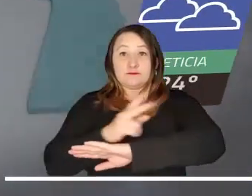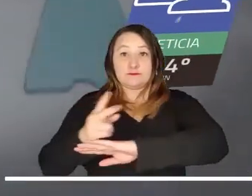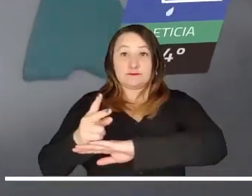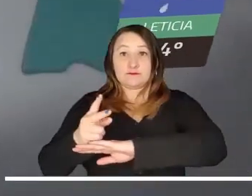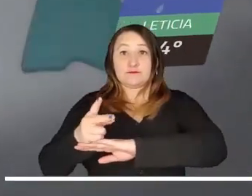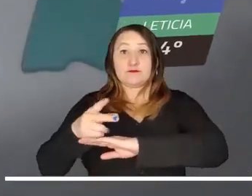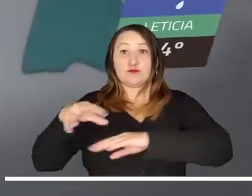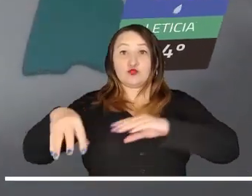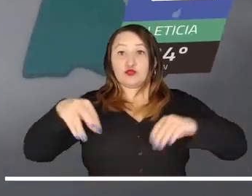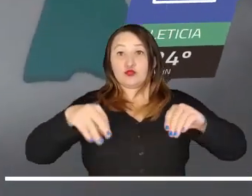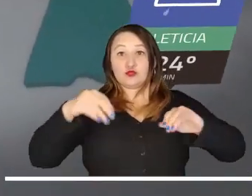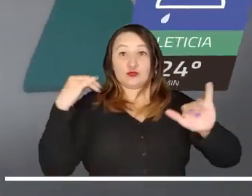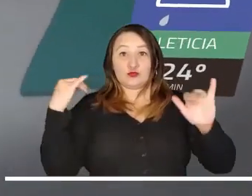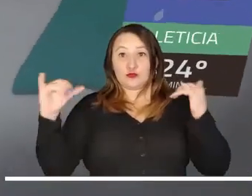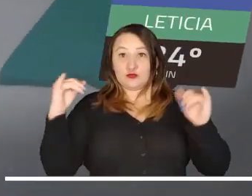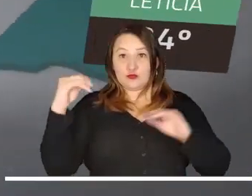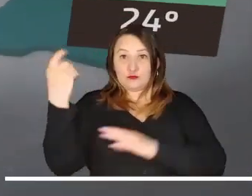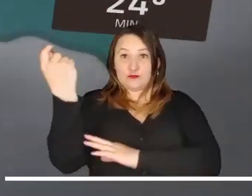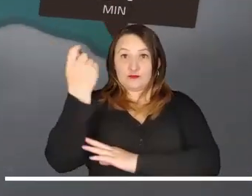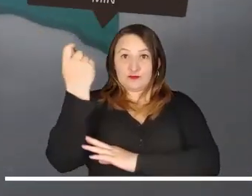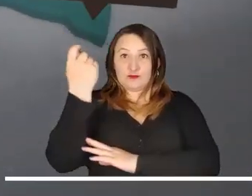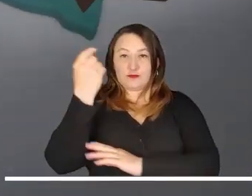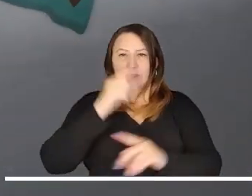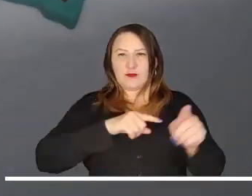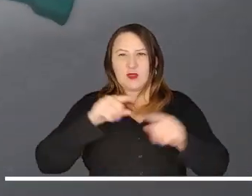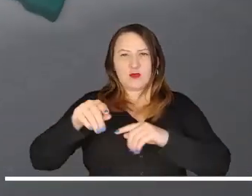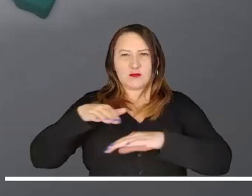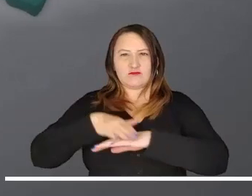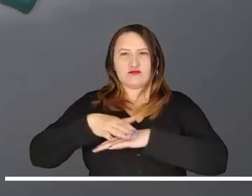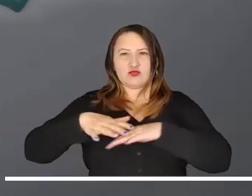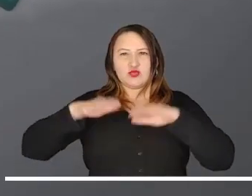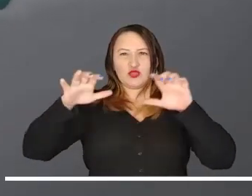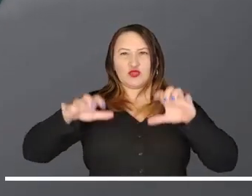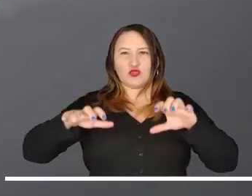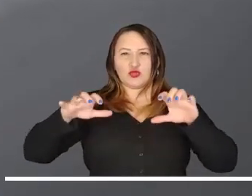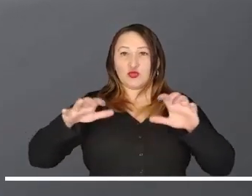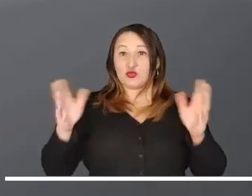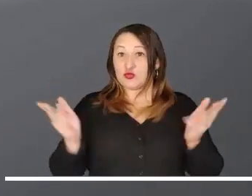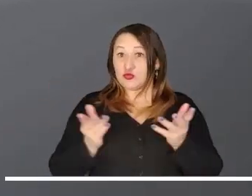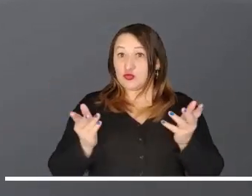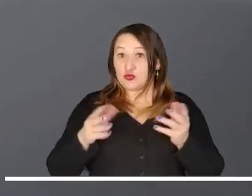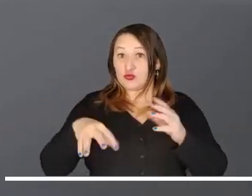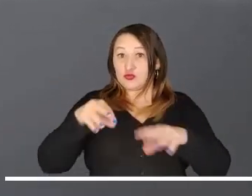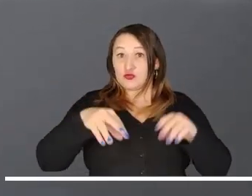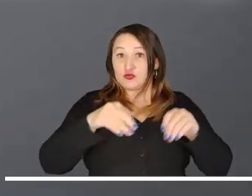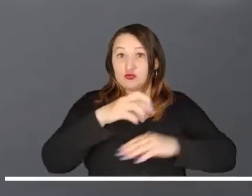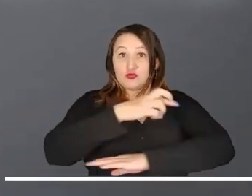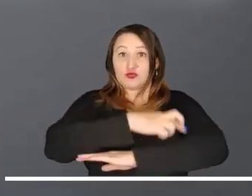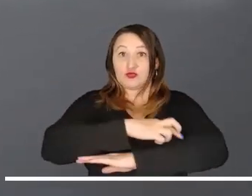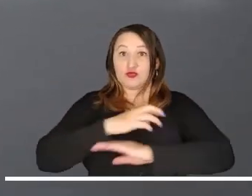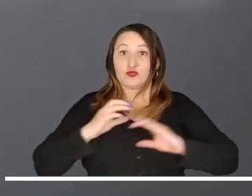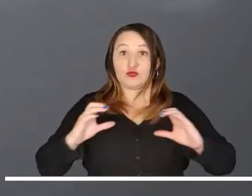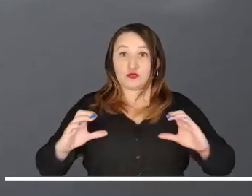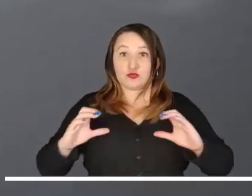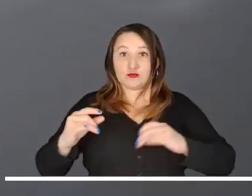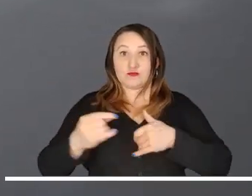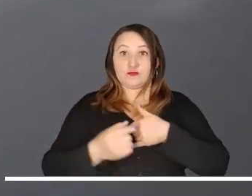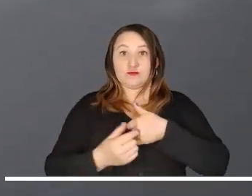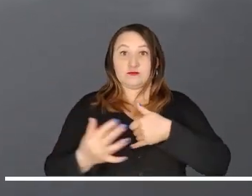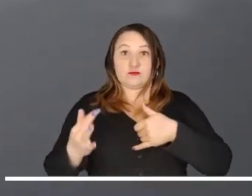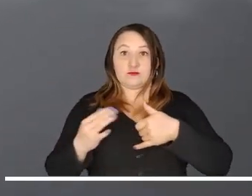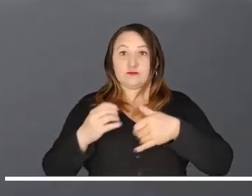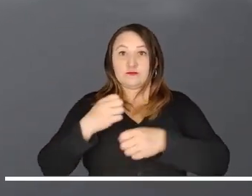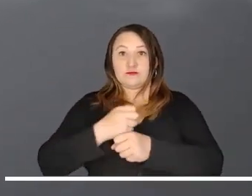Casanare y Meta. Se desencadenarán algunas precipitaciones en el Piedemonte de Putumayo y Caquetá, Guaviare,